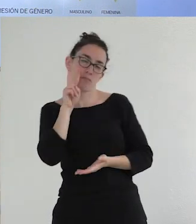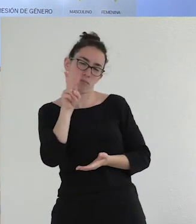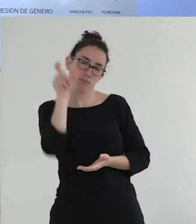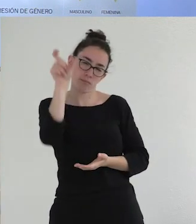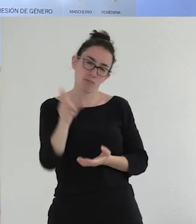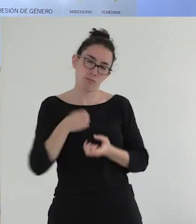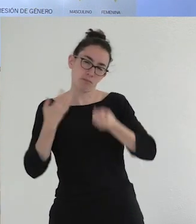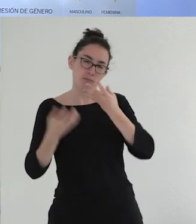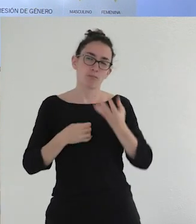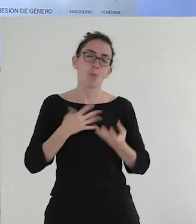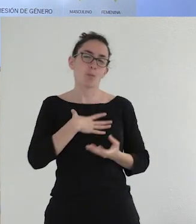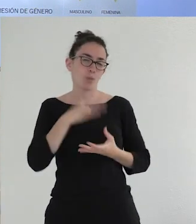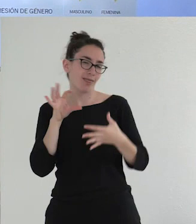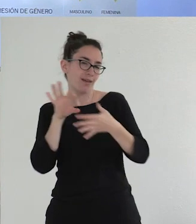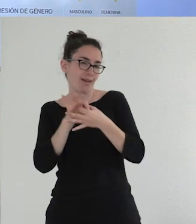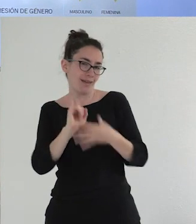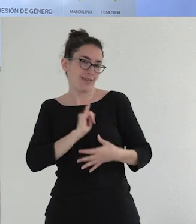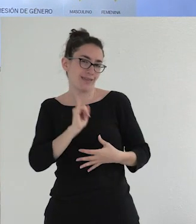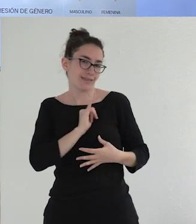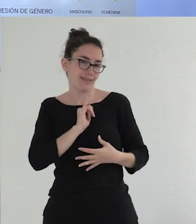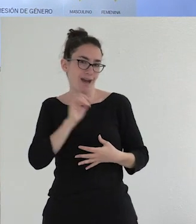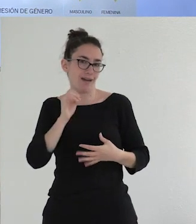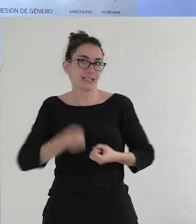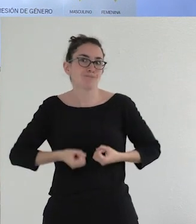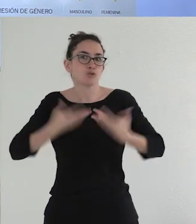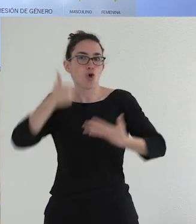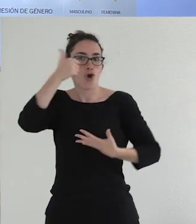la gente. La identidad no la puede intuir si uno lo pregunta. La expresión de género sí.